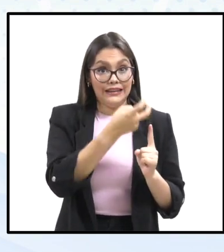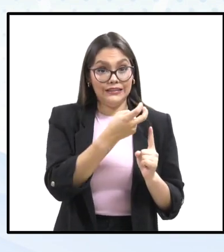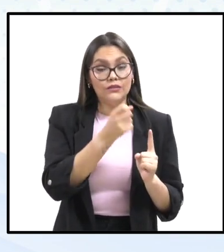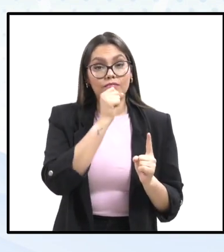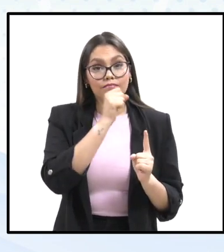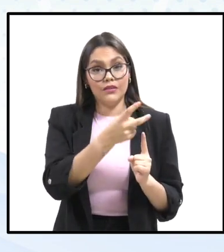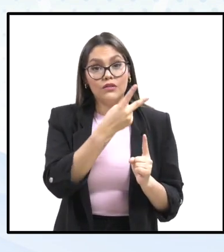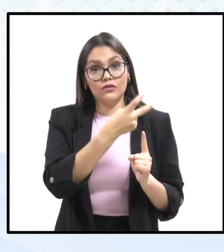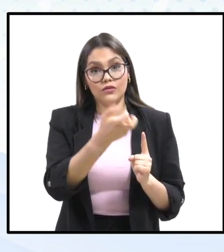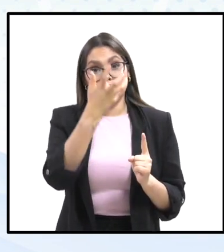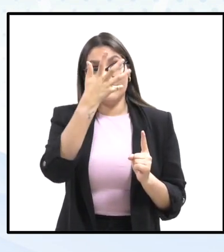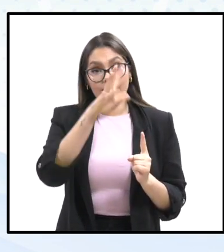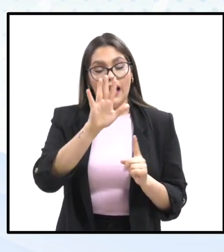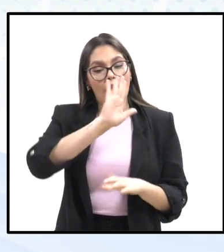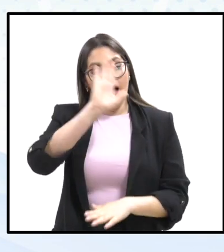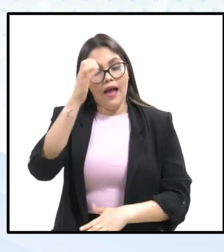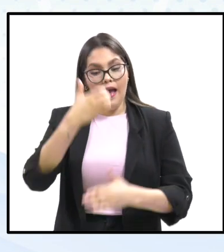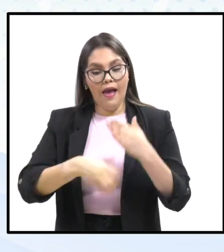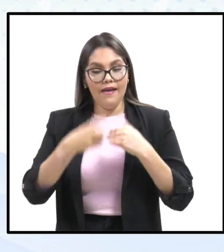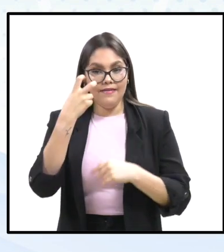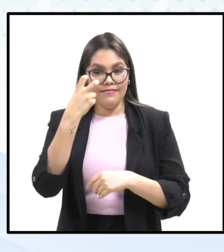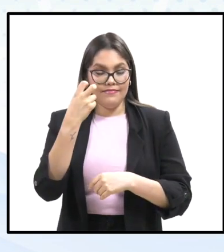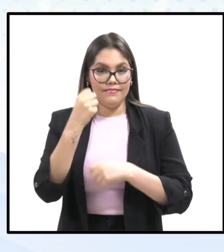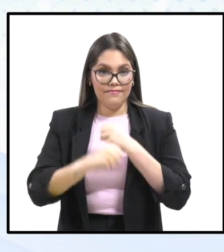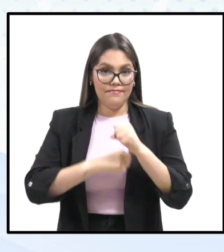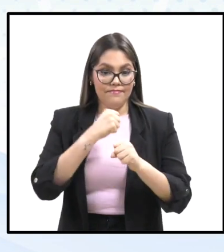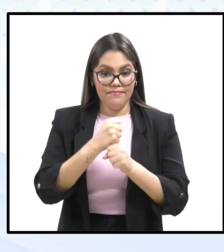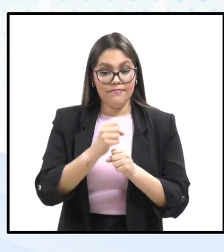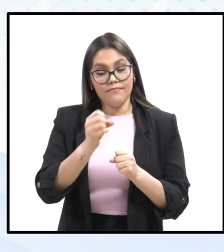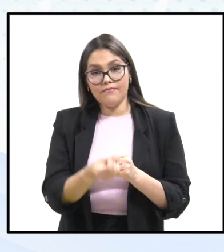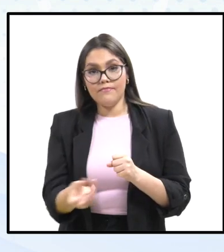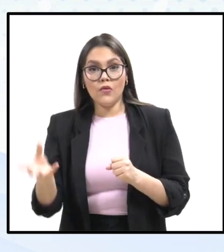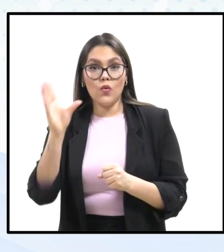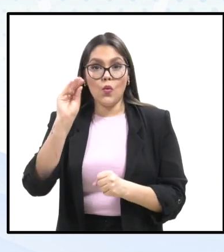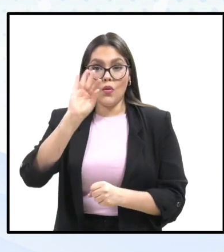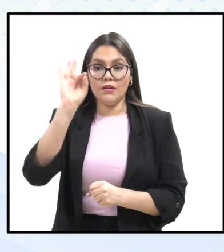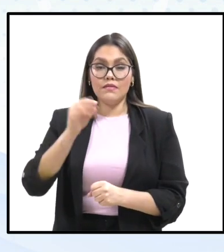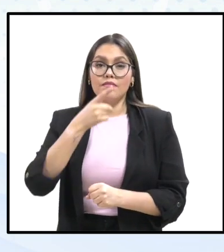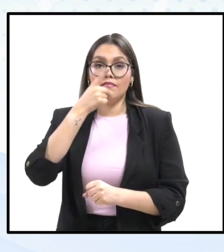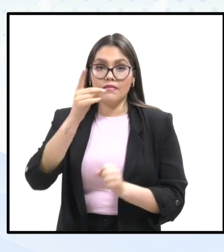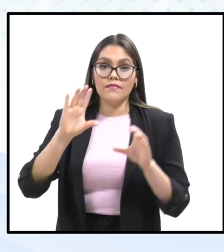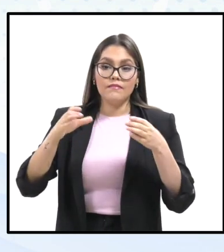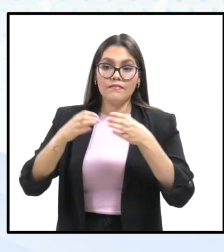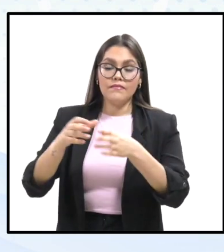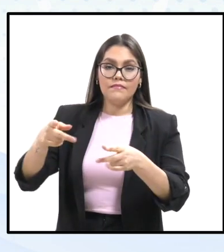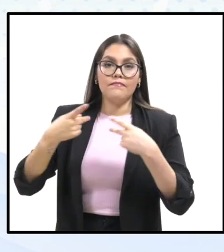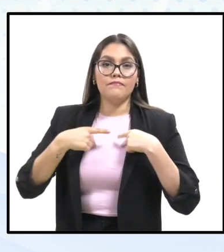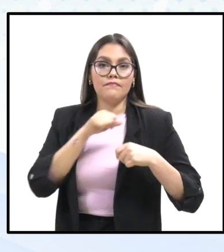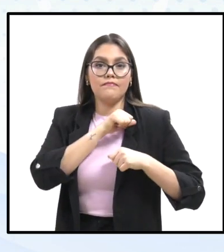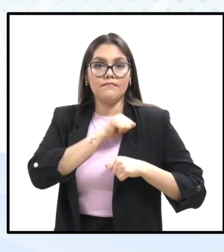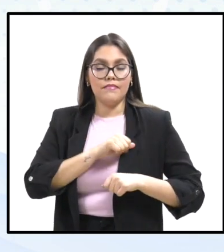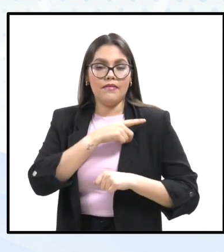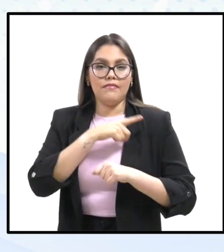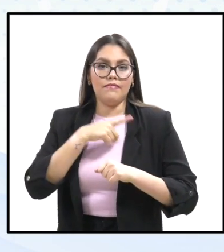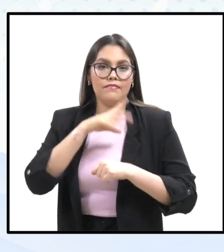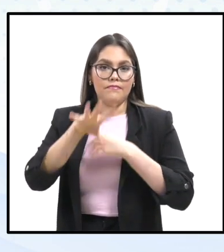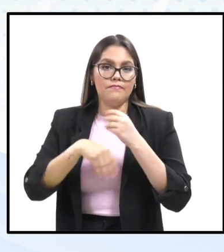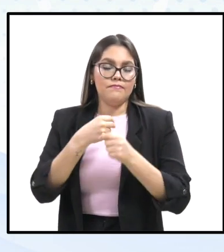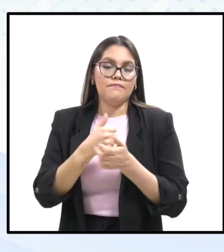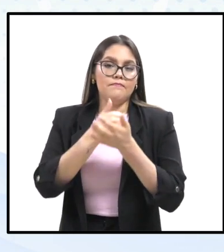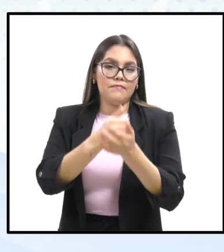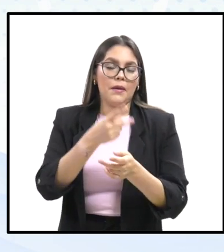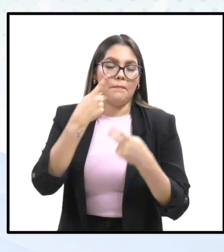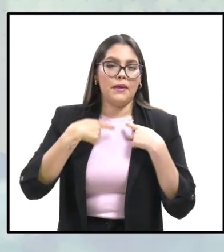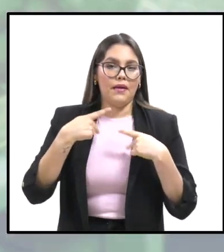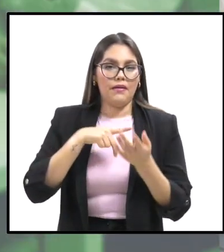Y de los 210 expedientes concluidos en el periodo, 90% se determinó porque la autoridad restituyó los derechos